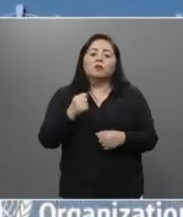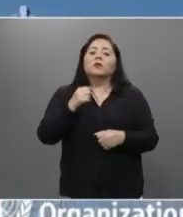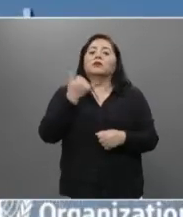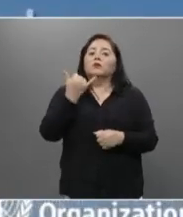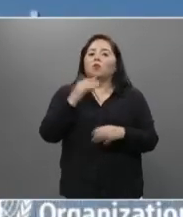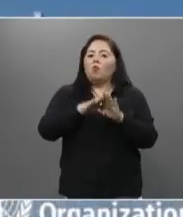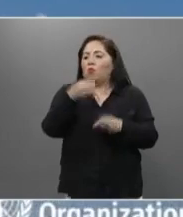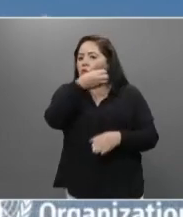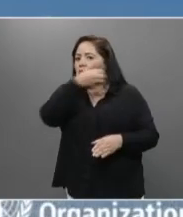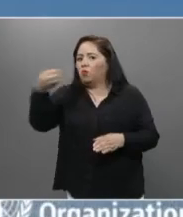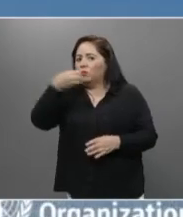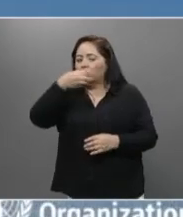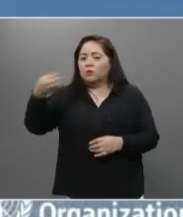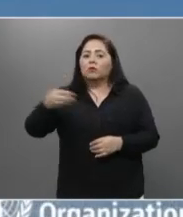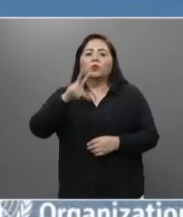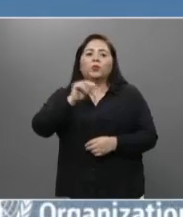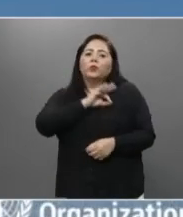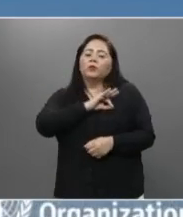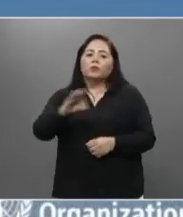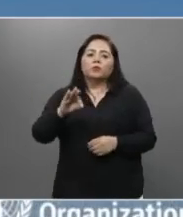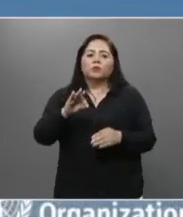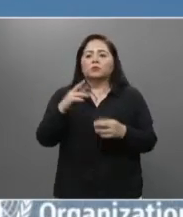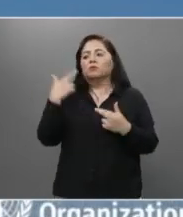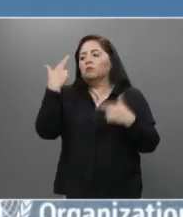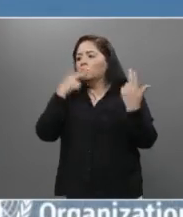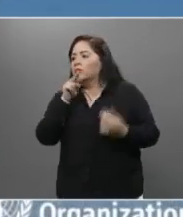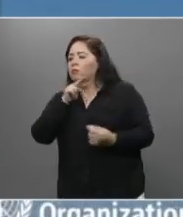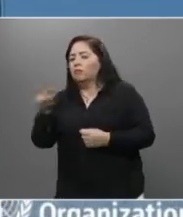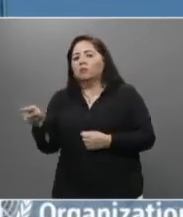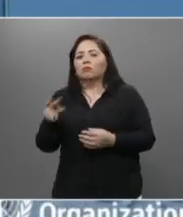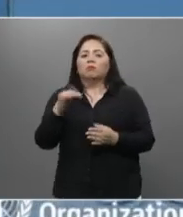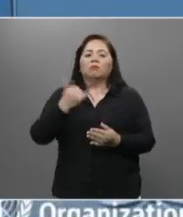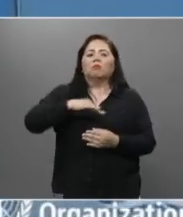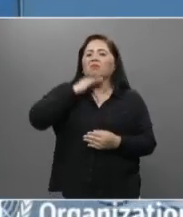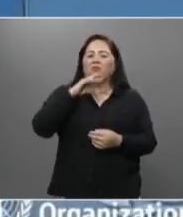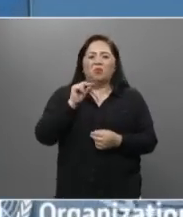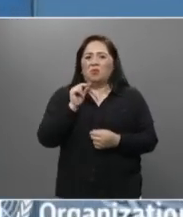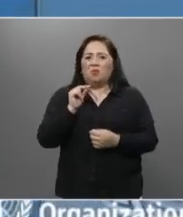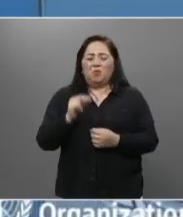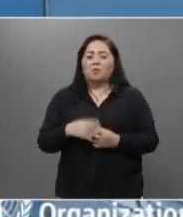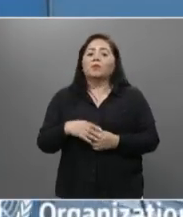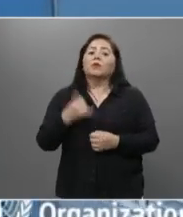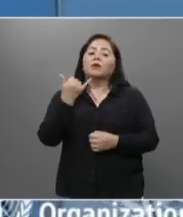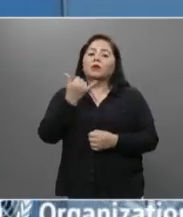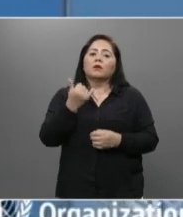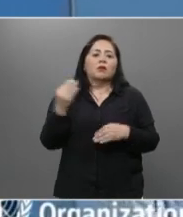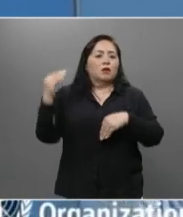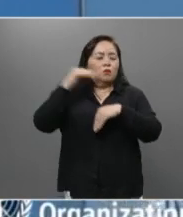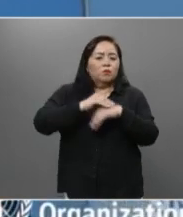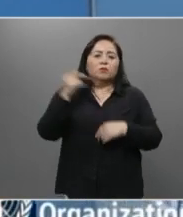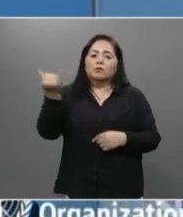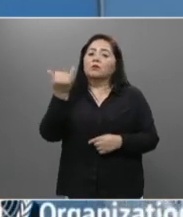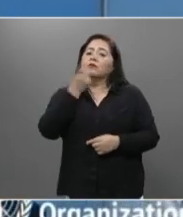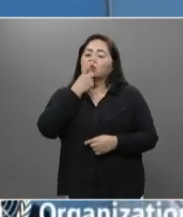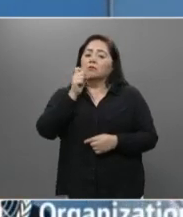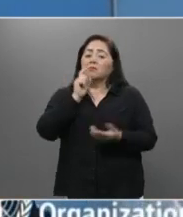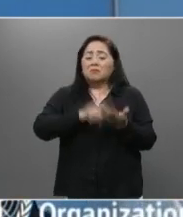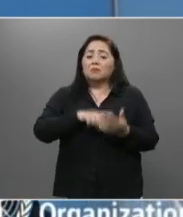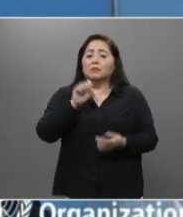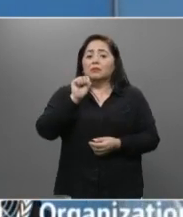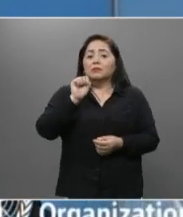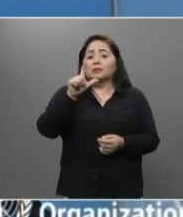y coordinadas. Además, no podemos ser observadores inermes, dijo, añadió que tomó